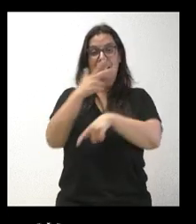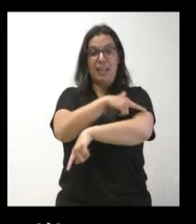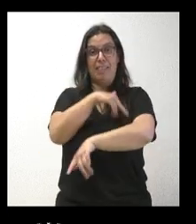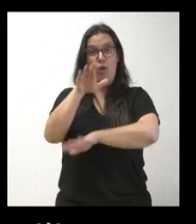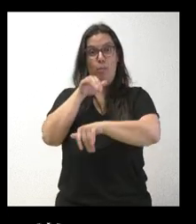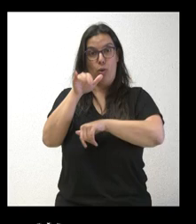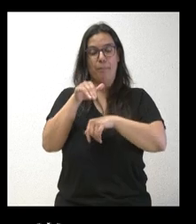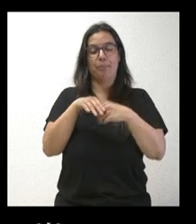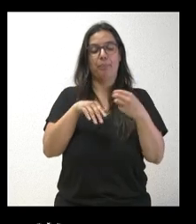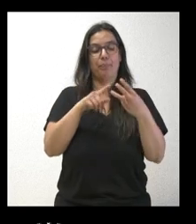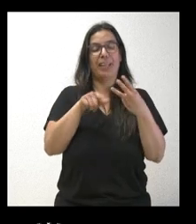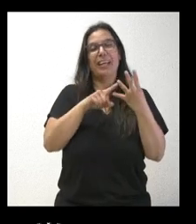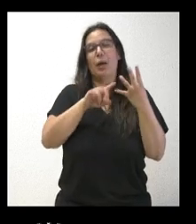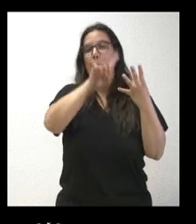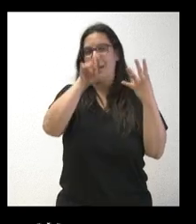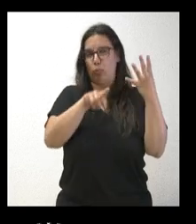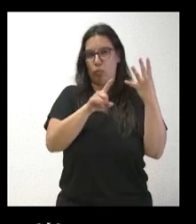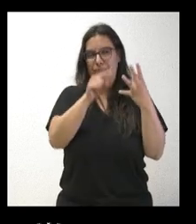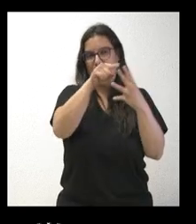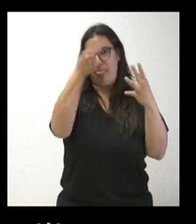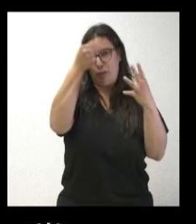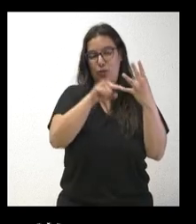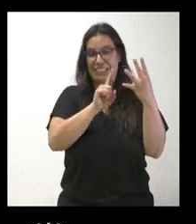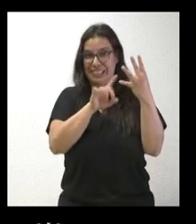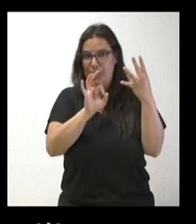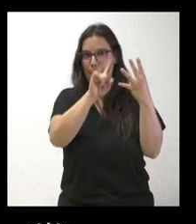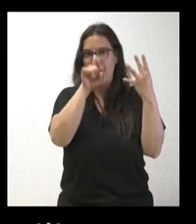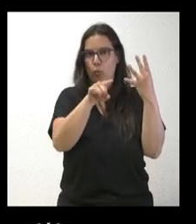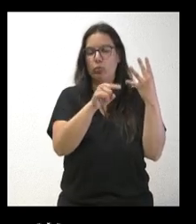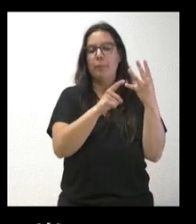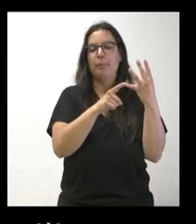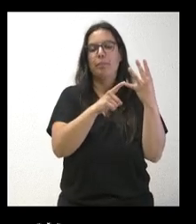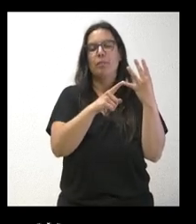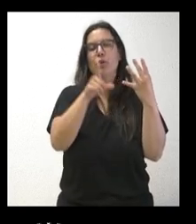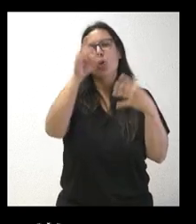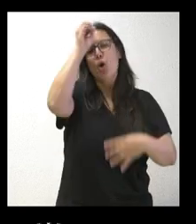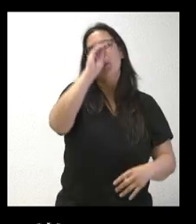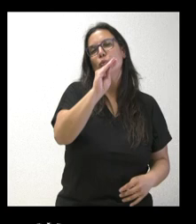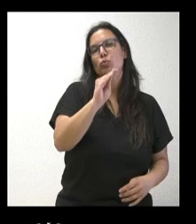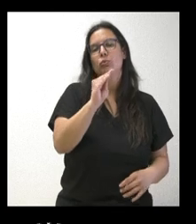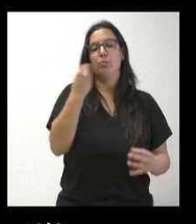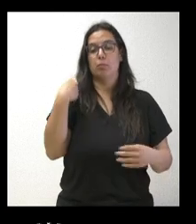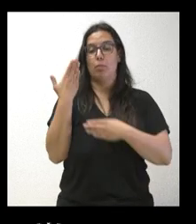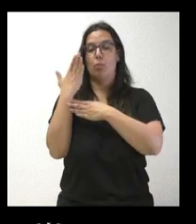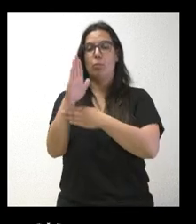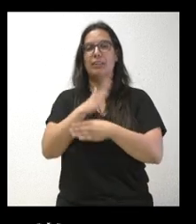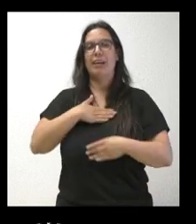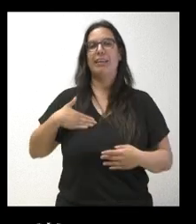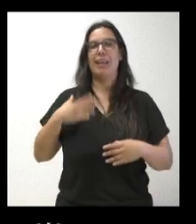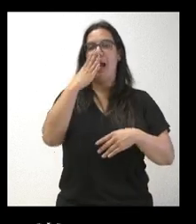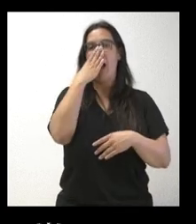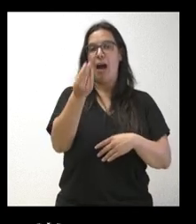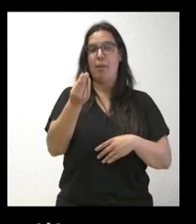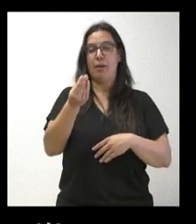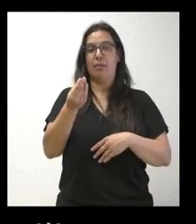pregunta serías, ¿qué opina de la propuesta de conectar el AVE de Portugal